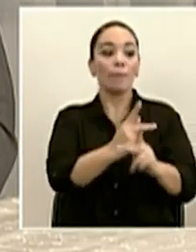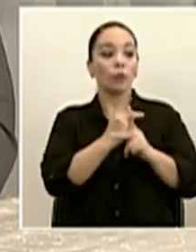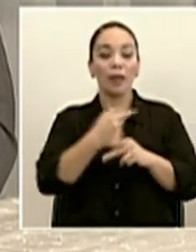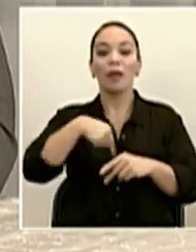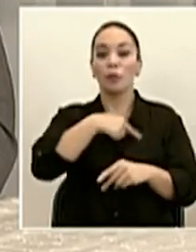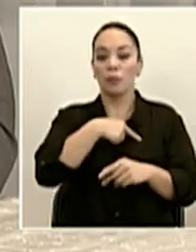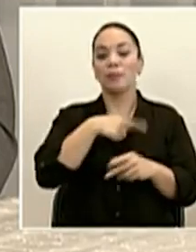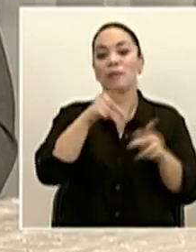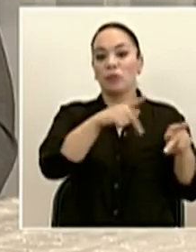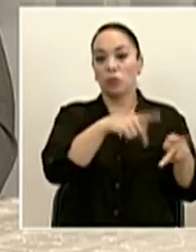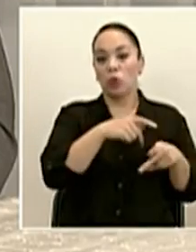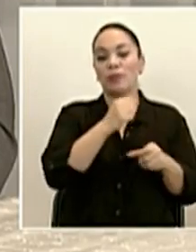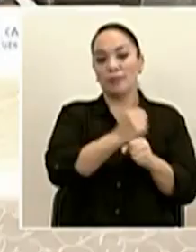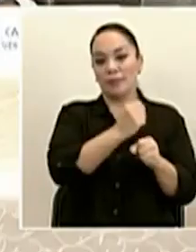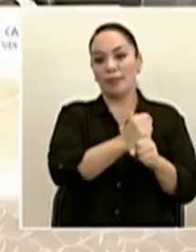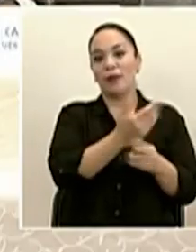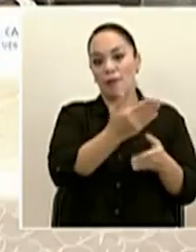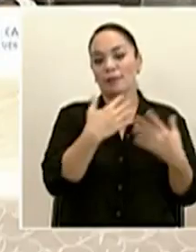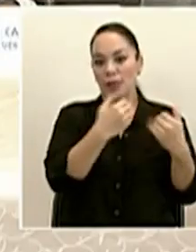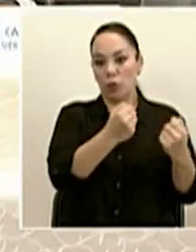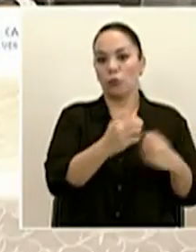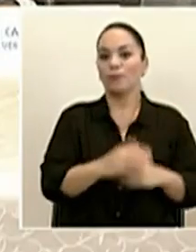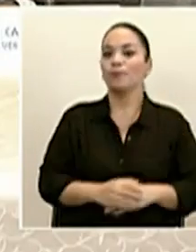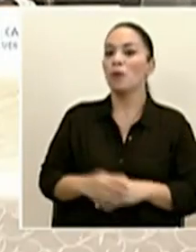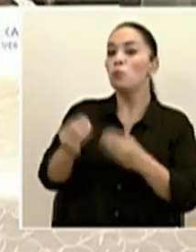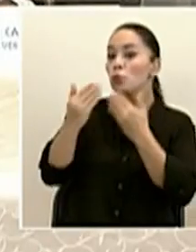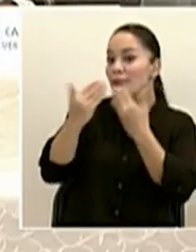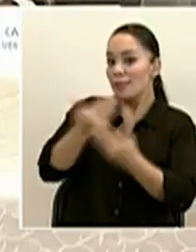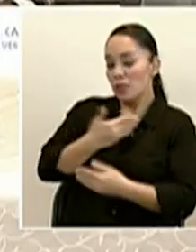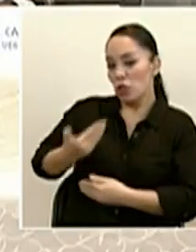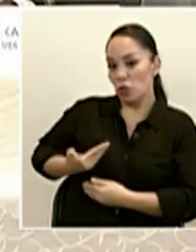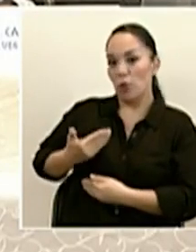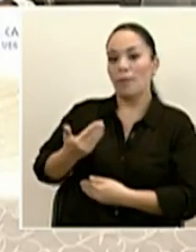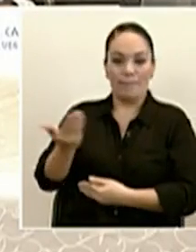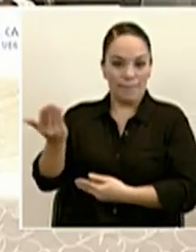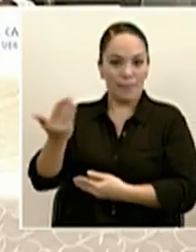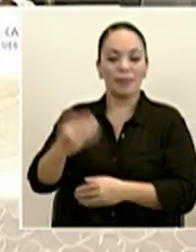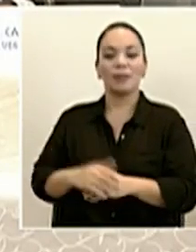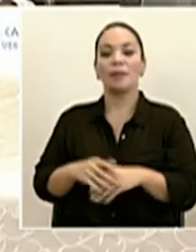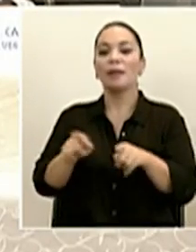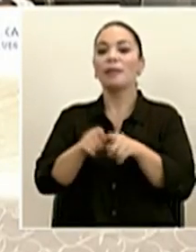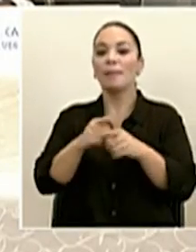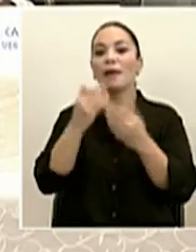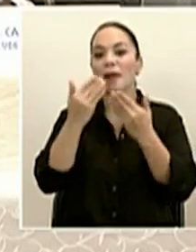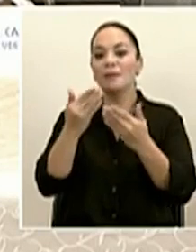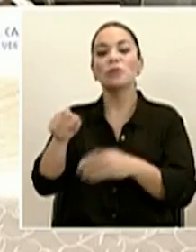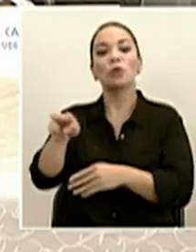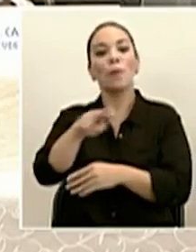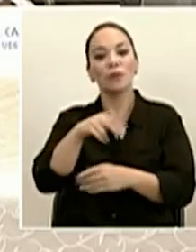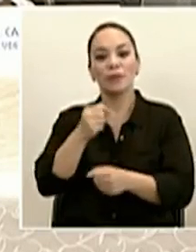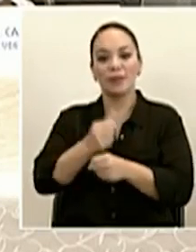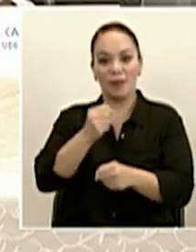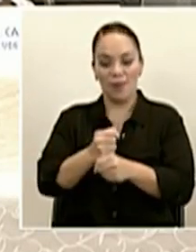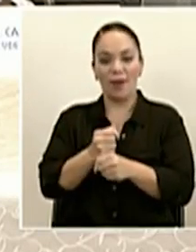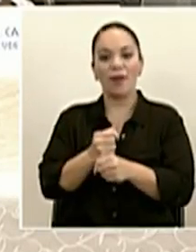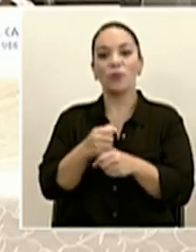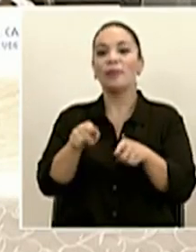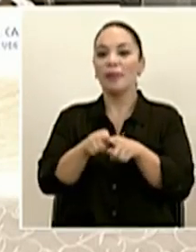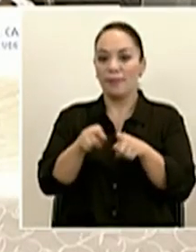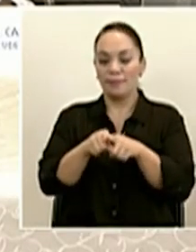de salud. Muchas gracias, señor presidente. Le agradecemos también a los colegas y las colegas que participaron vía